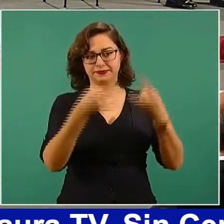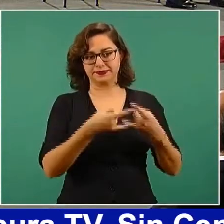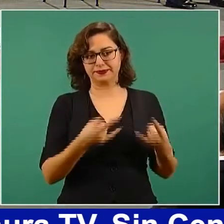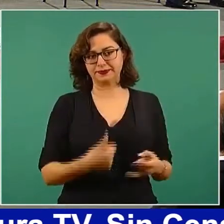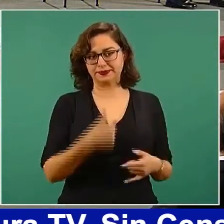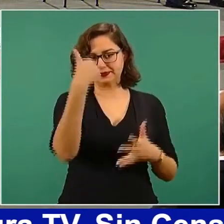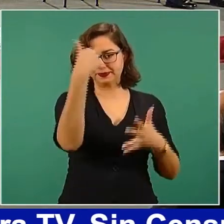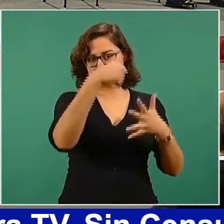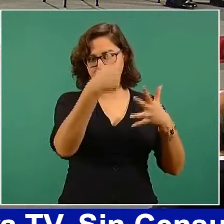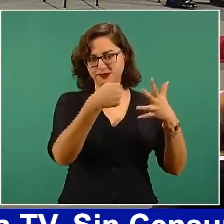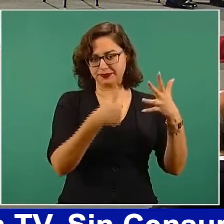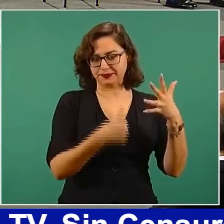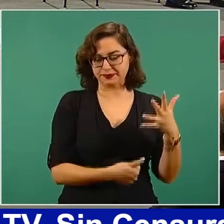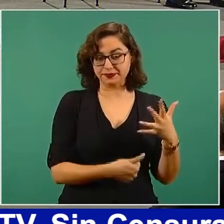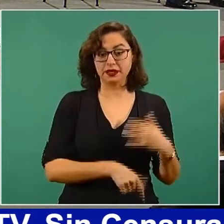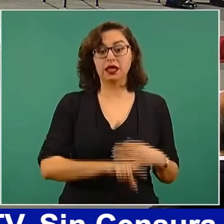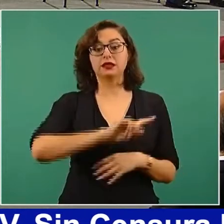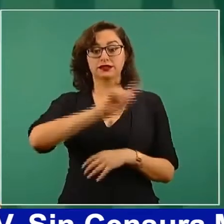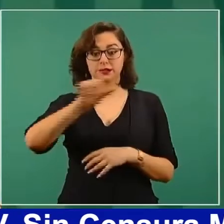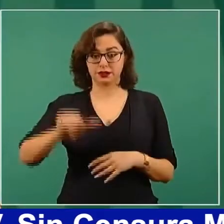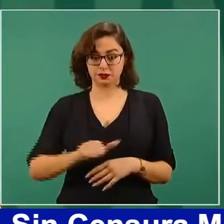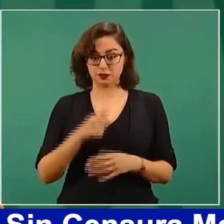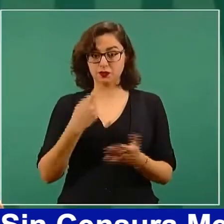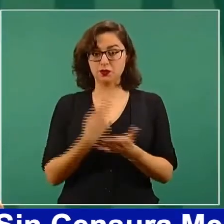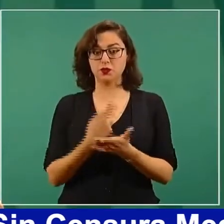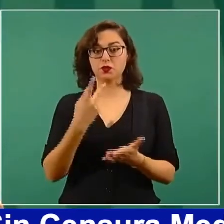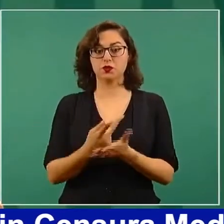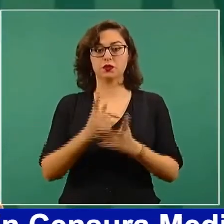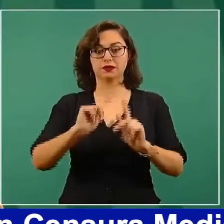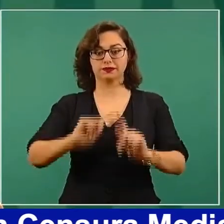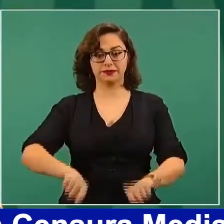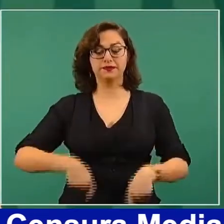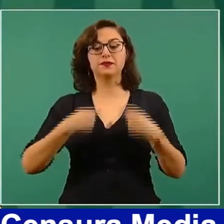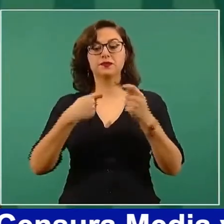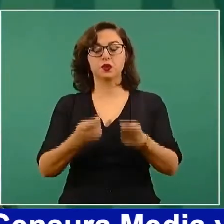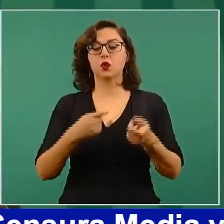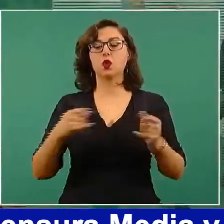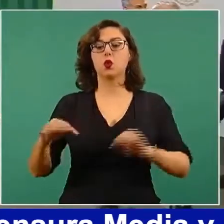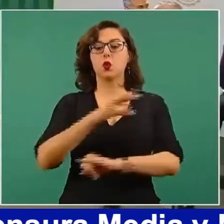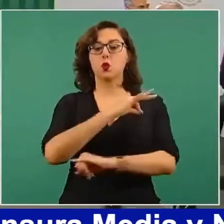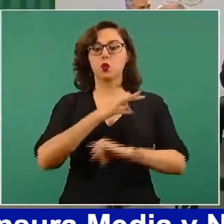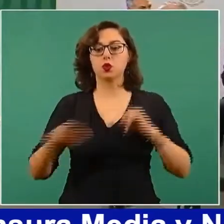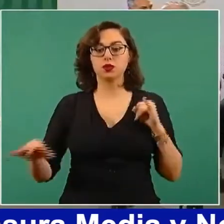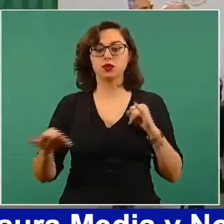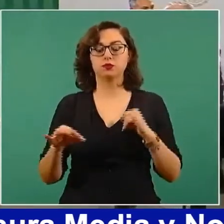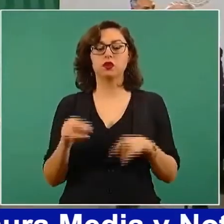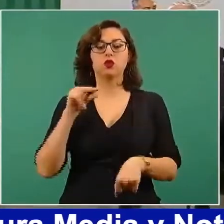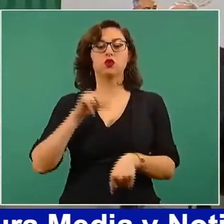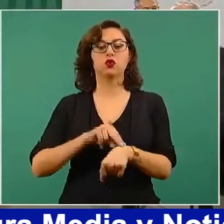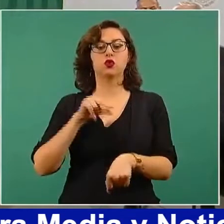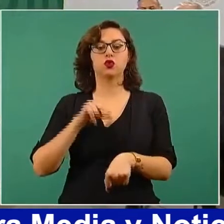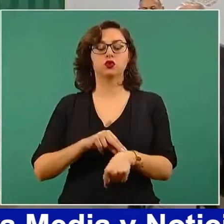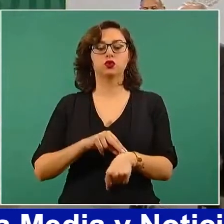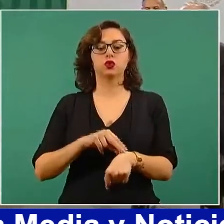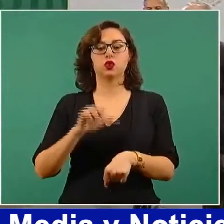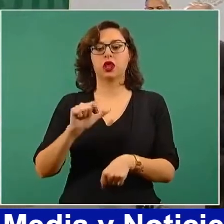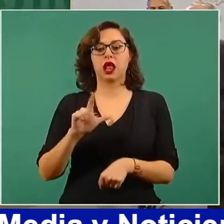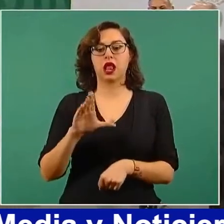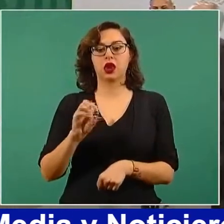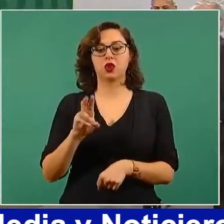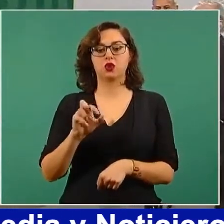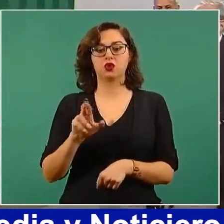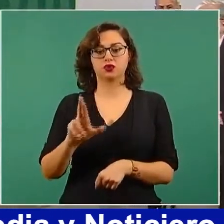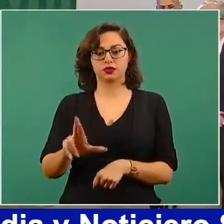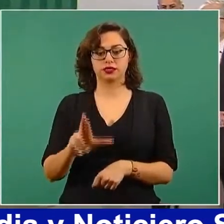y luego la entrega de reconocimientos y las palabras del doctor Jorge Alcocer,